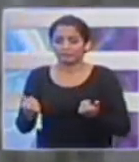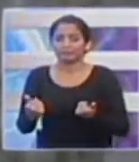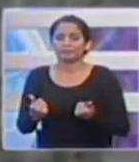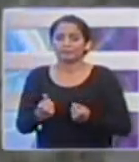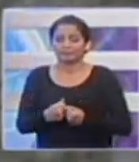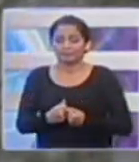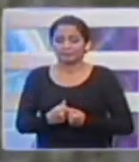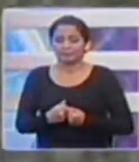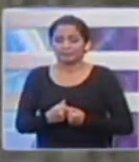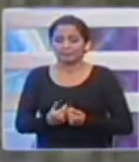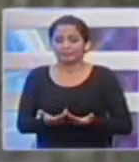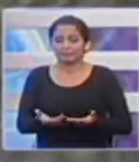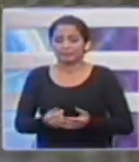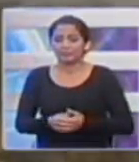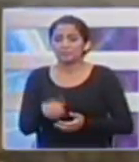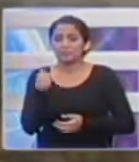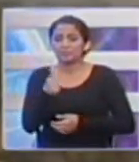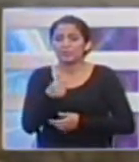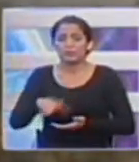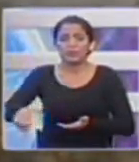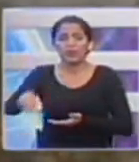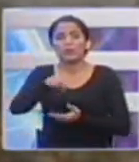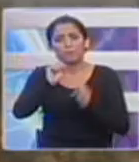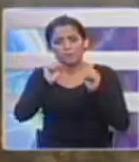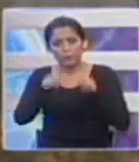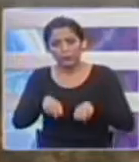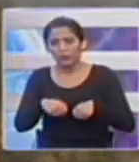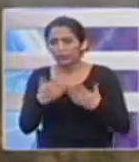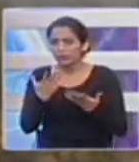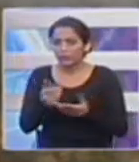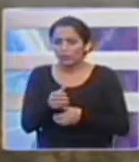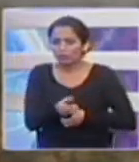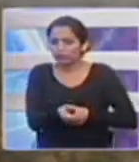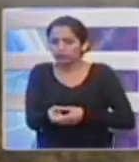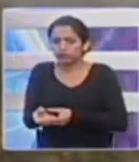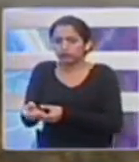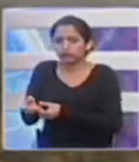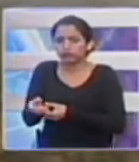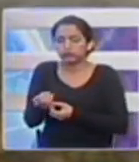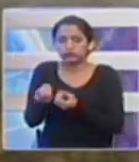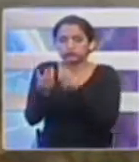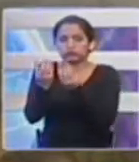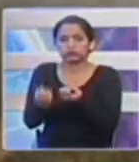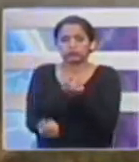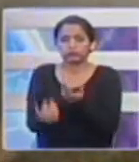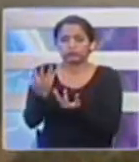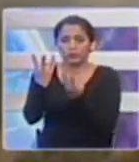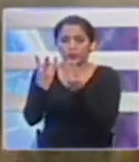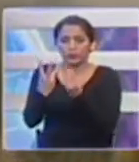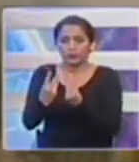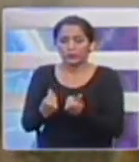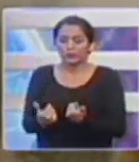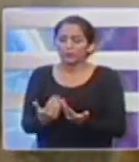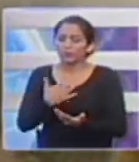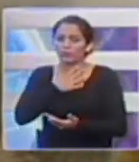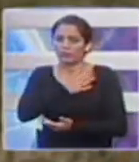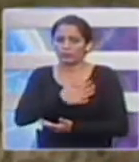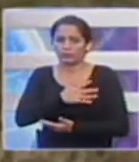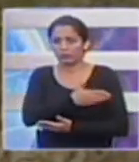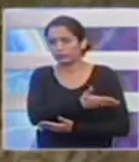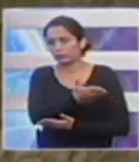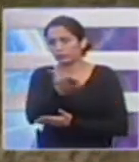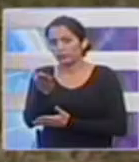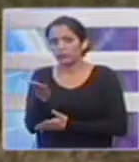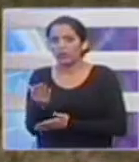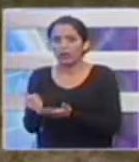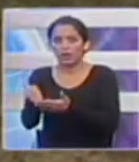emergencia porque con recursos propios de la provincia pueden continuar con los trabajos, mientras esperan el apoyo de la ciudadanía para encontrar a